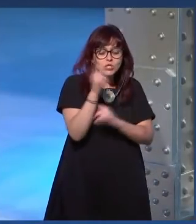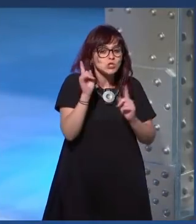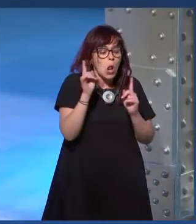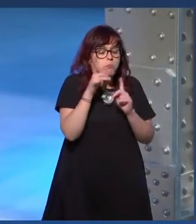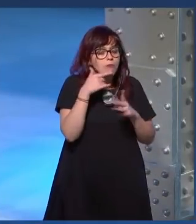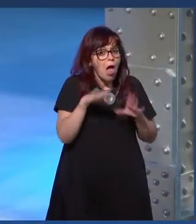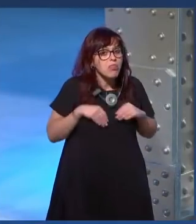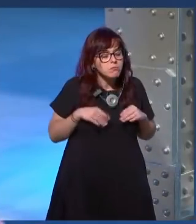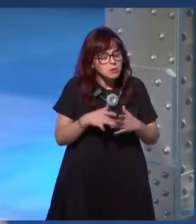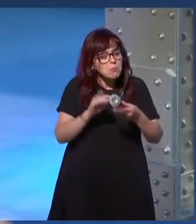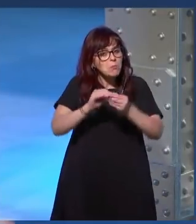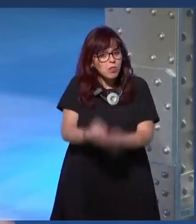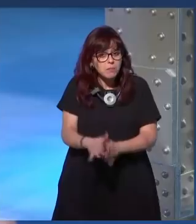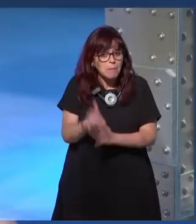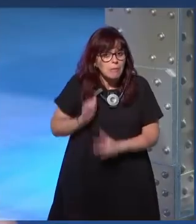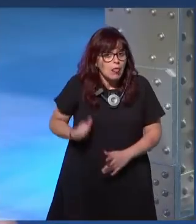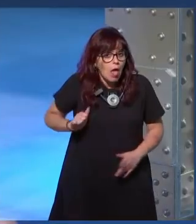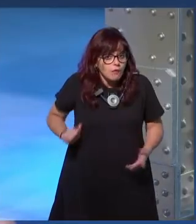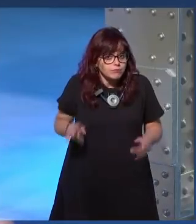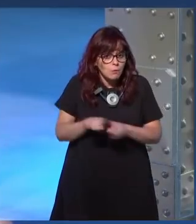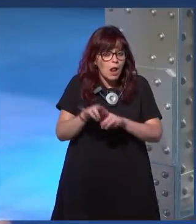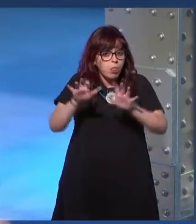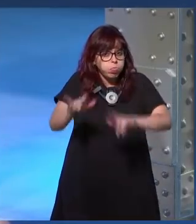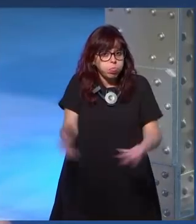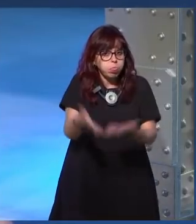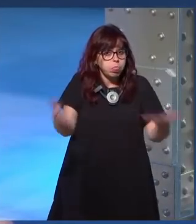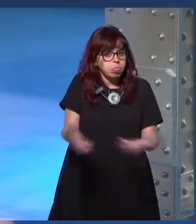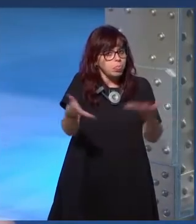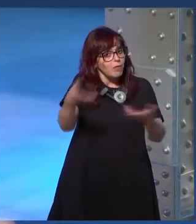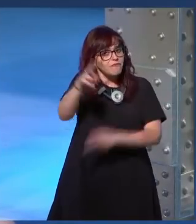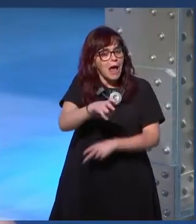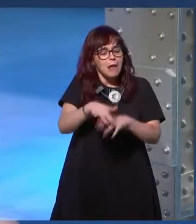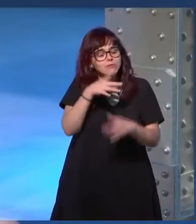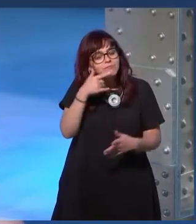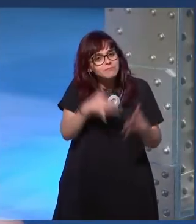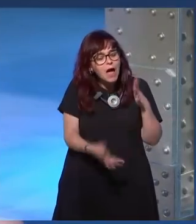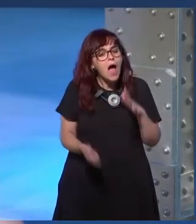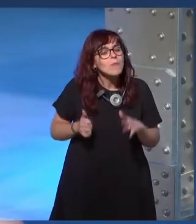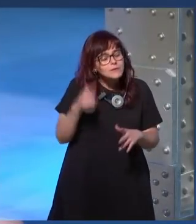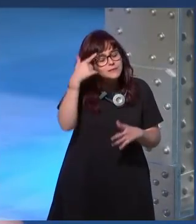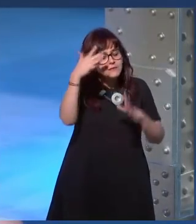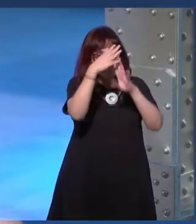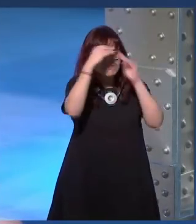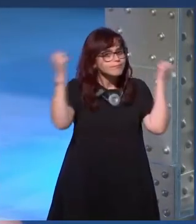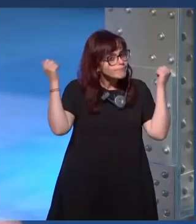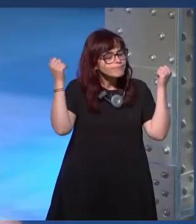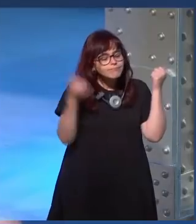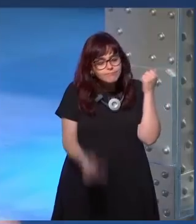aceptar que también vamos a producir mierda en algunos momentos y que eso está bien también o que puede ser muy divertido pues yo creo que